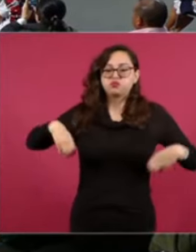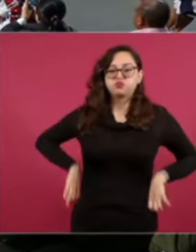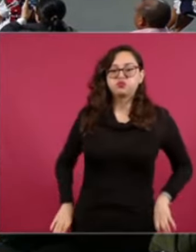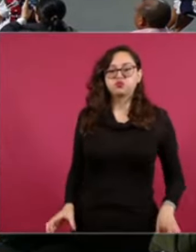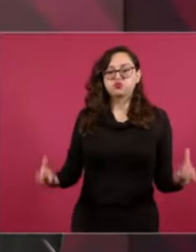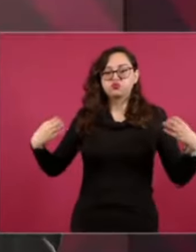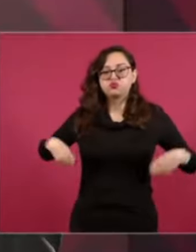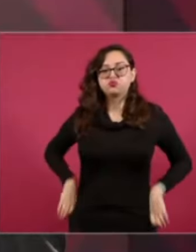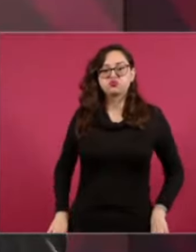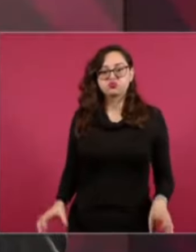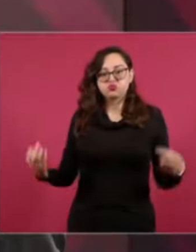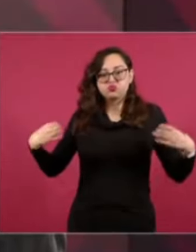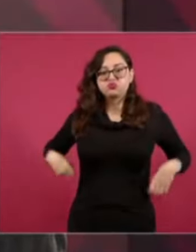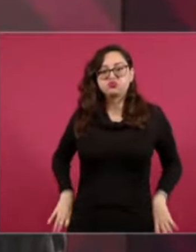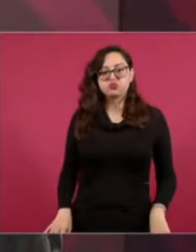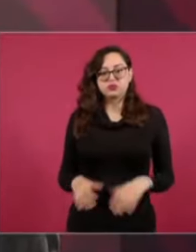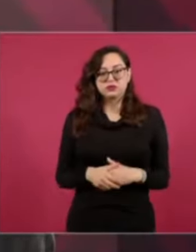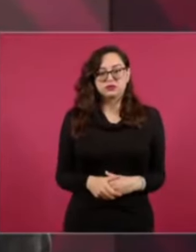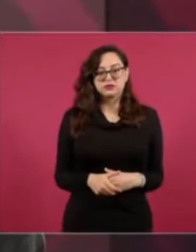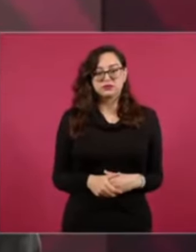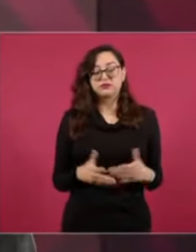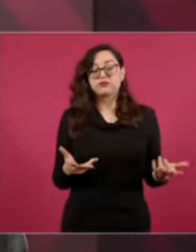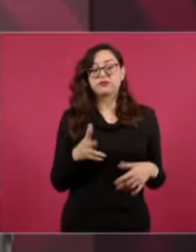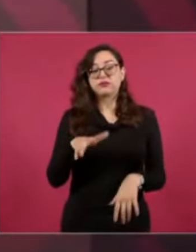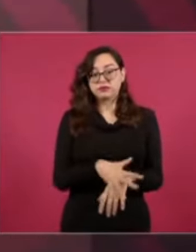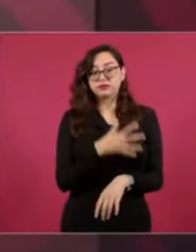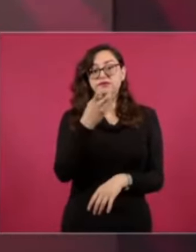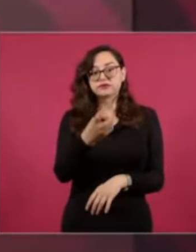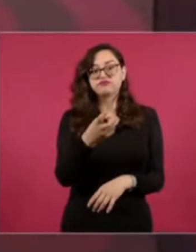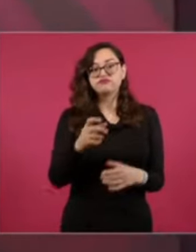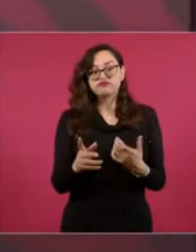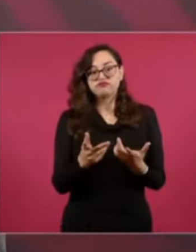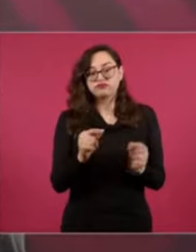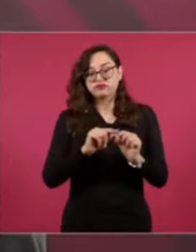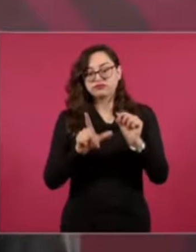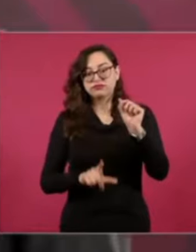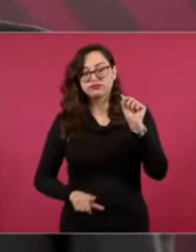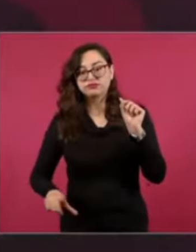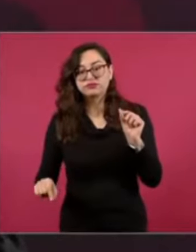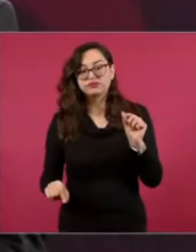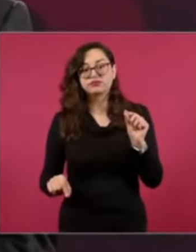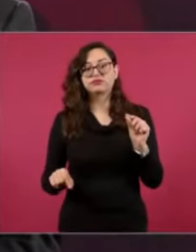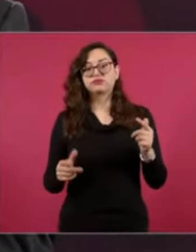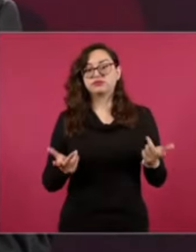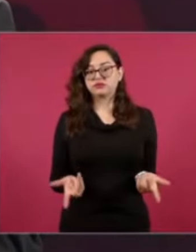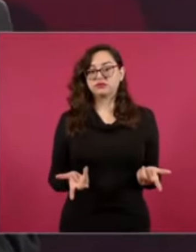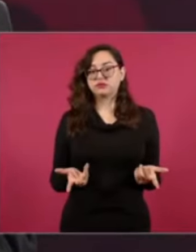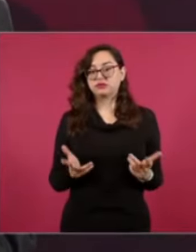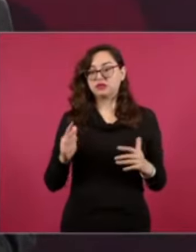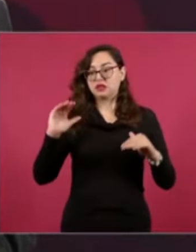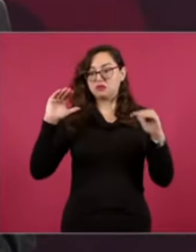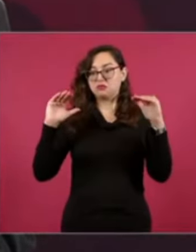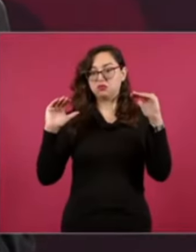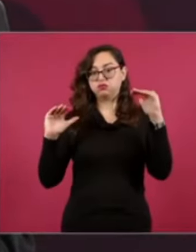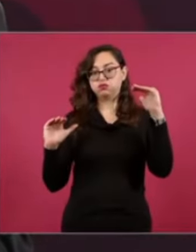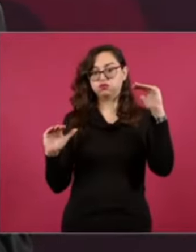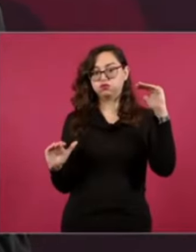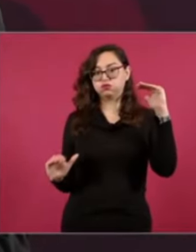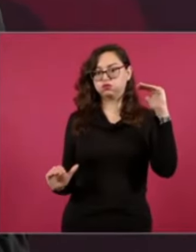Unos cuantos se dedicaban a saquear. Y por eso. Nuestro país se volvió. Un país. Con muchas desigualdades.